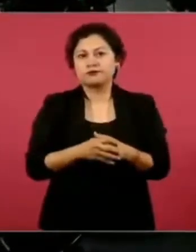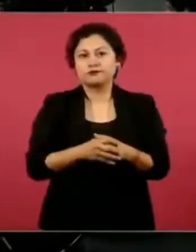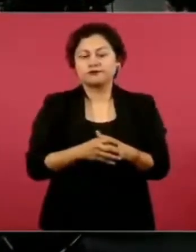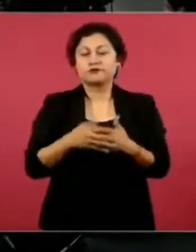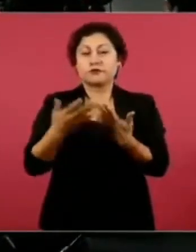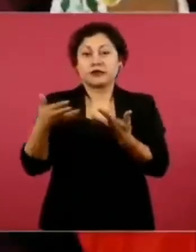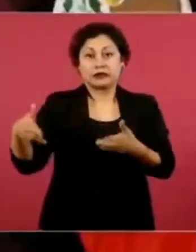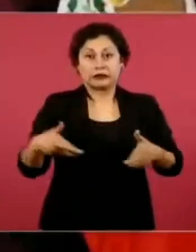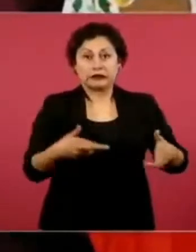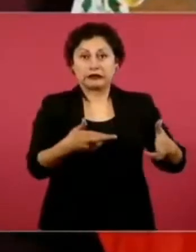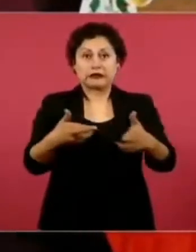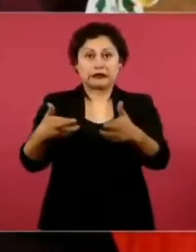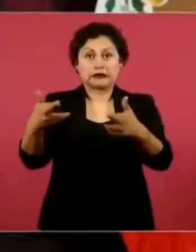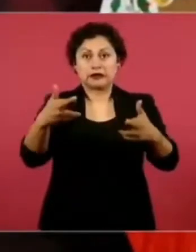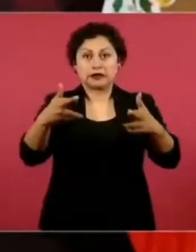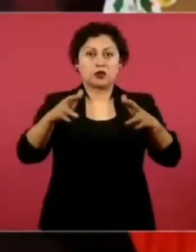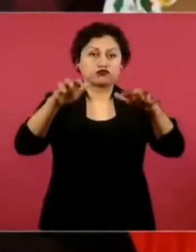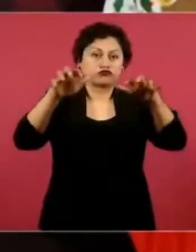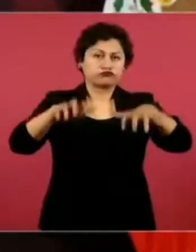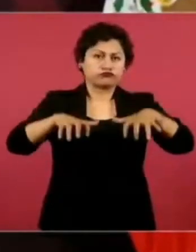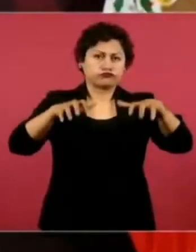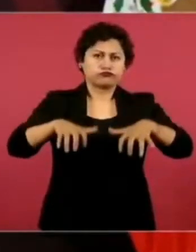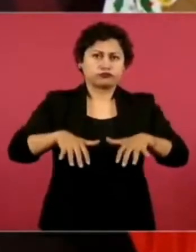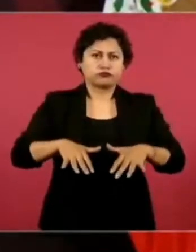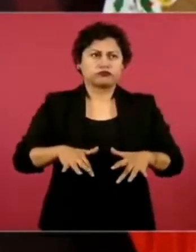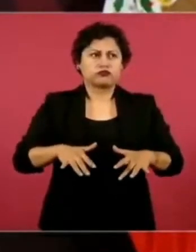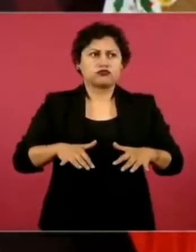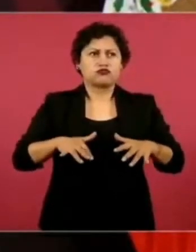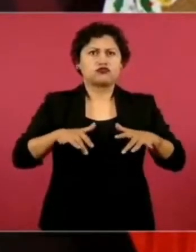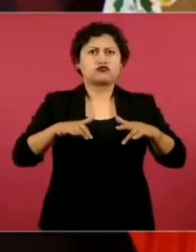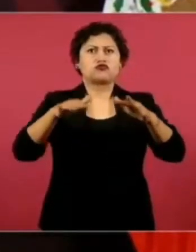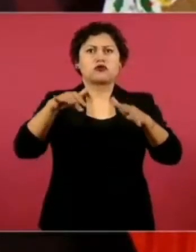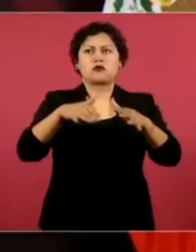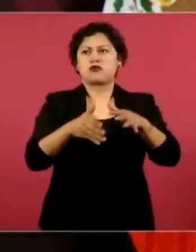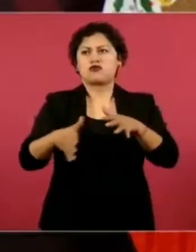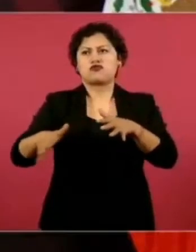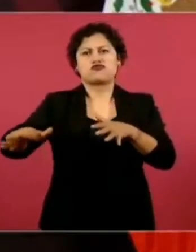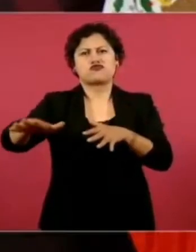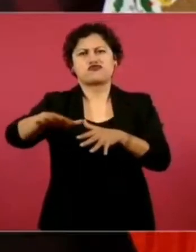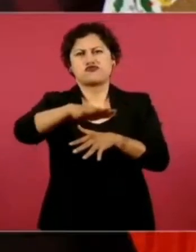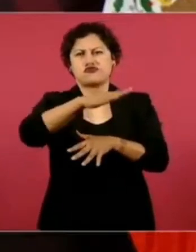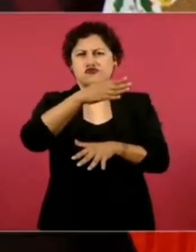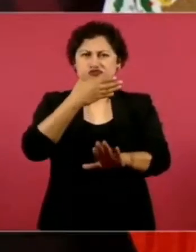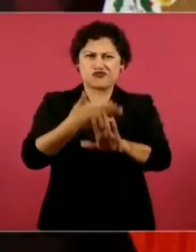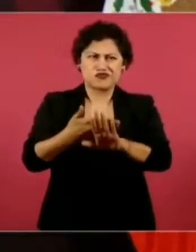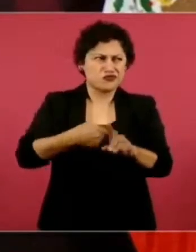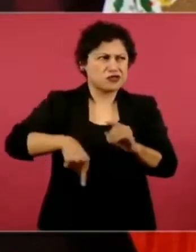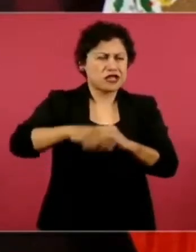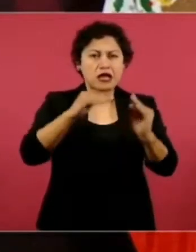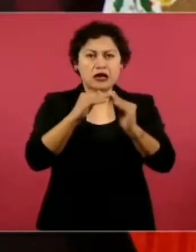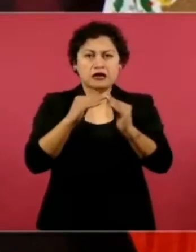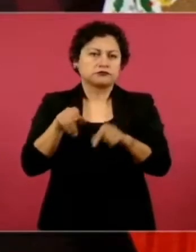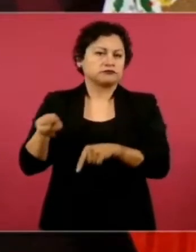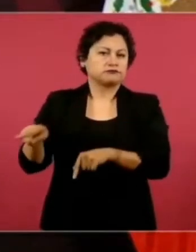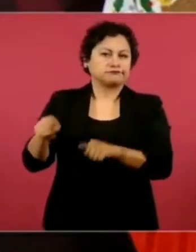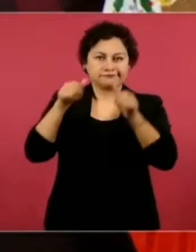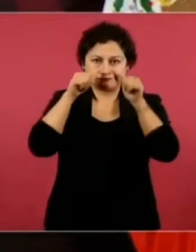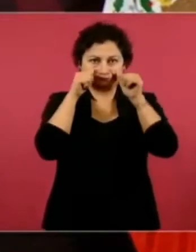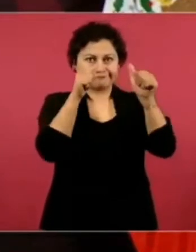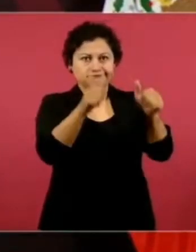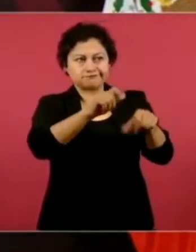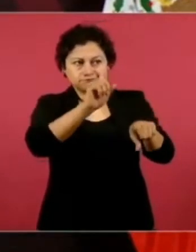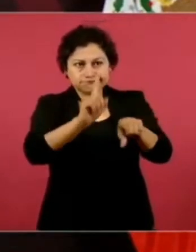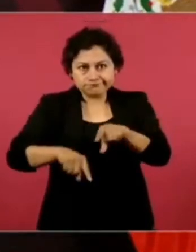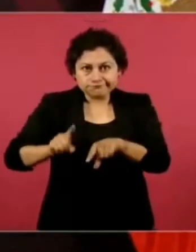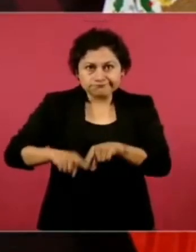ríos, en arroyos, todo lo que es el desasolve